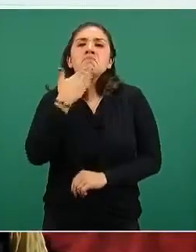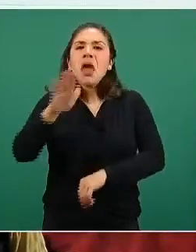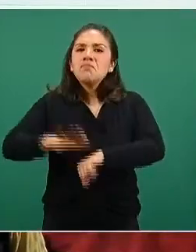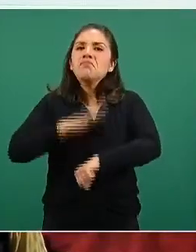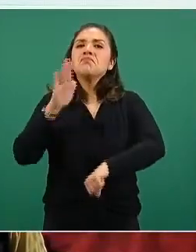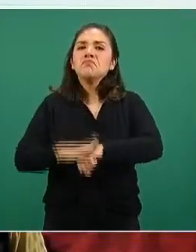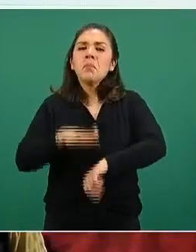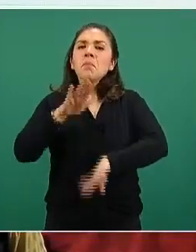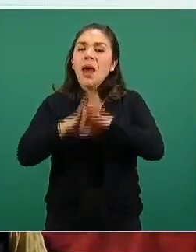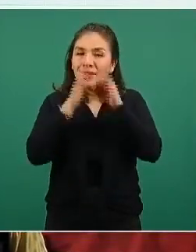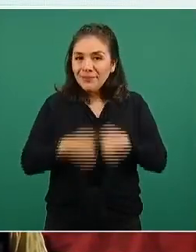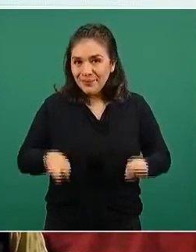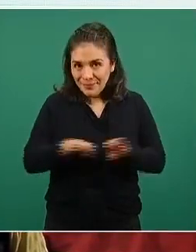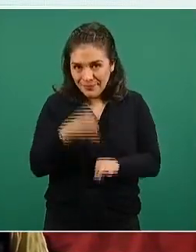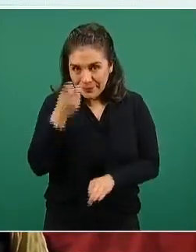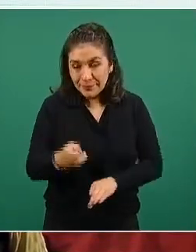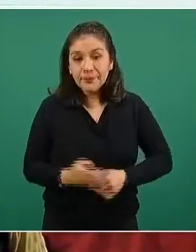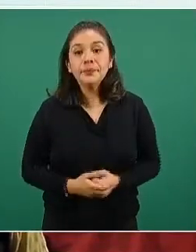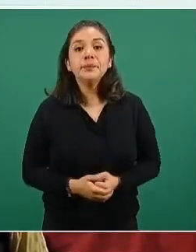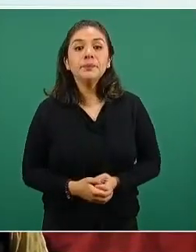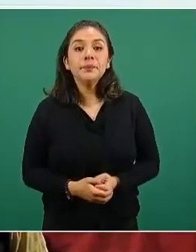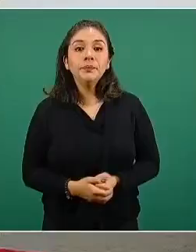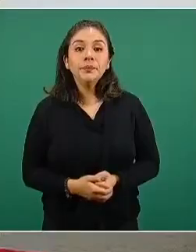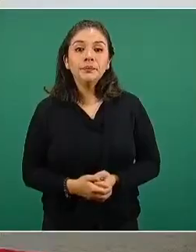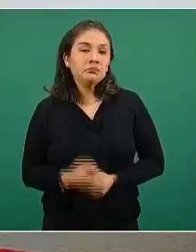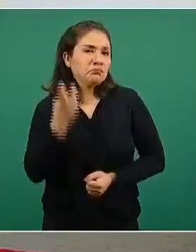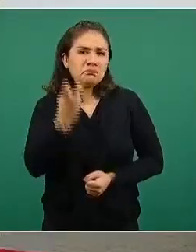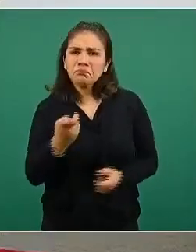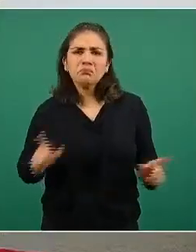muy importante. Bien, esta sería la información.